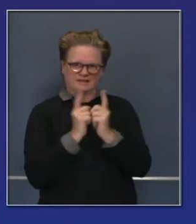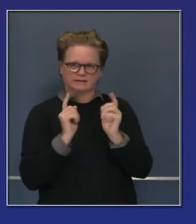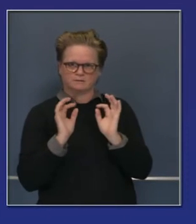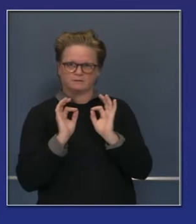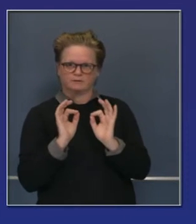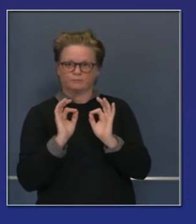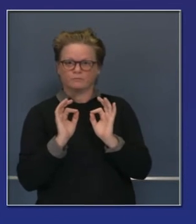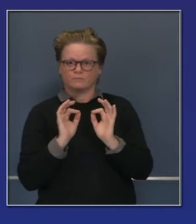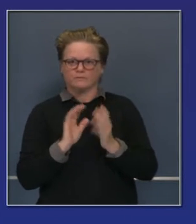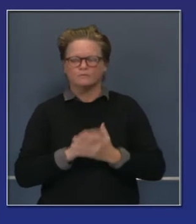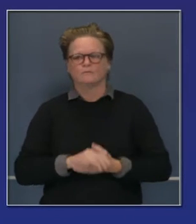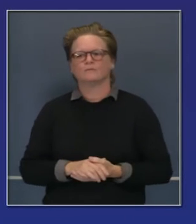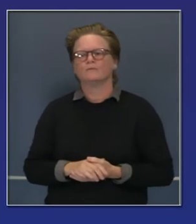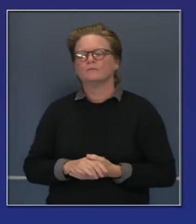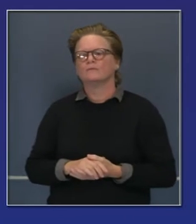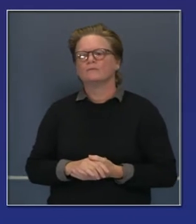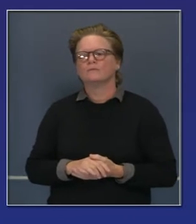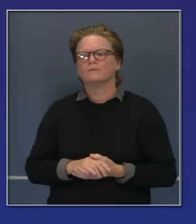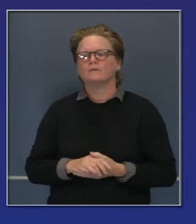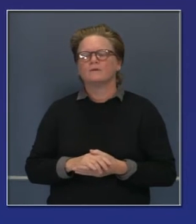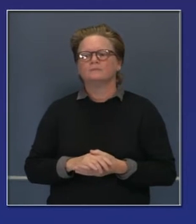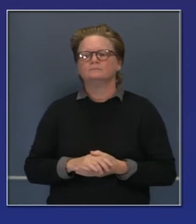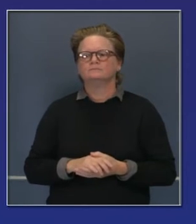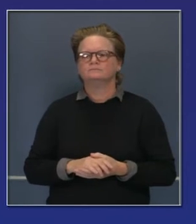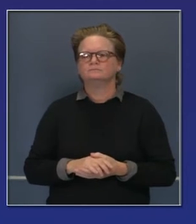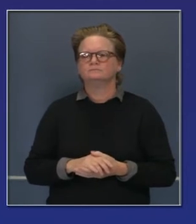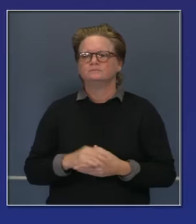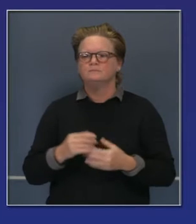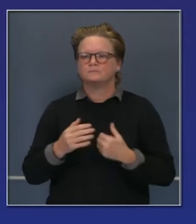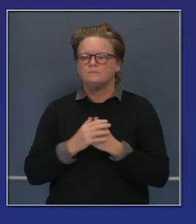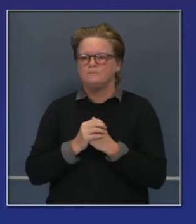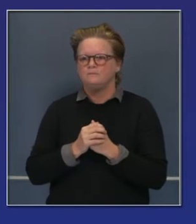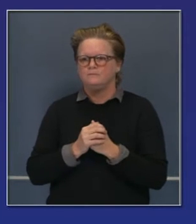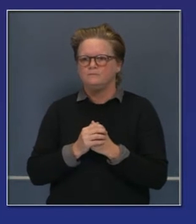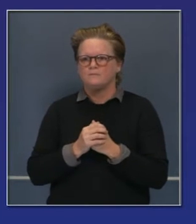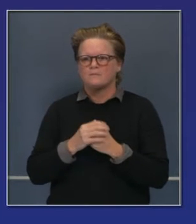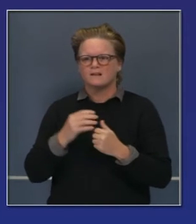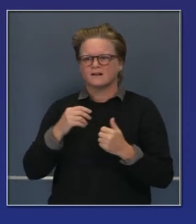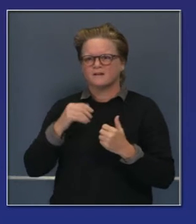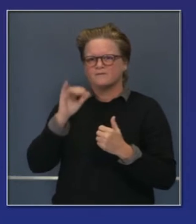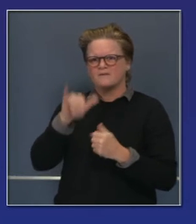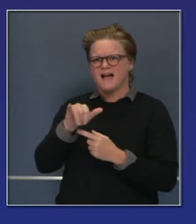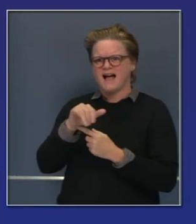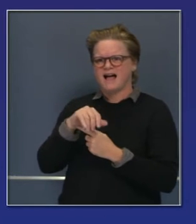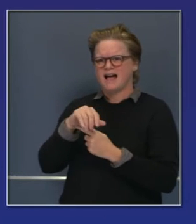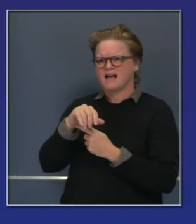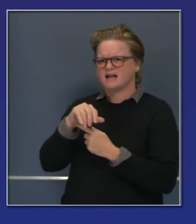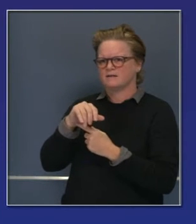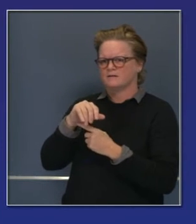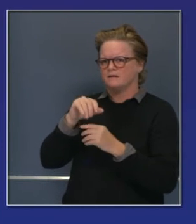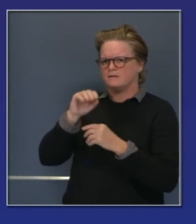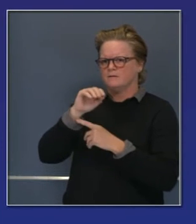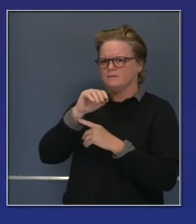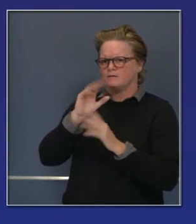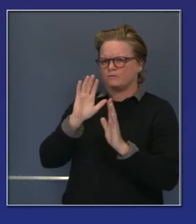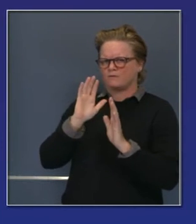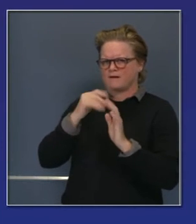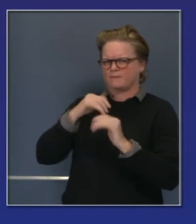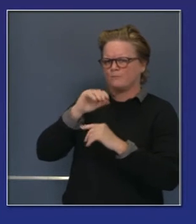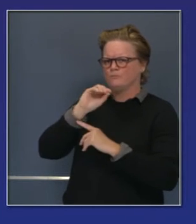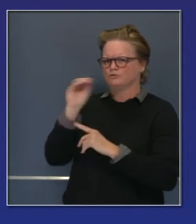concentrándonos en el 4% de toda la capacidad actual que tiene pacientes de COVID-19.